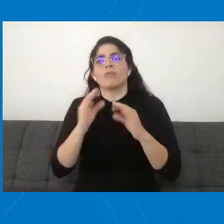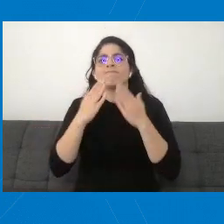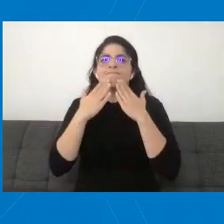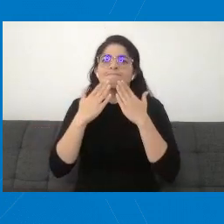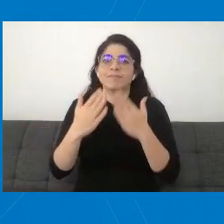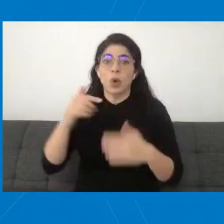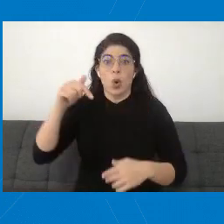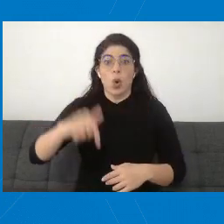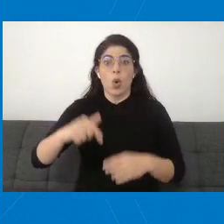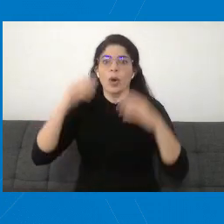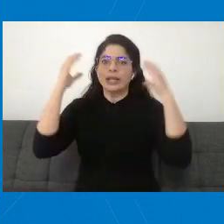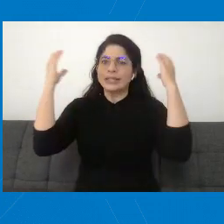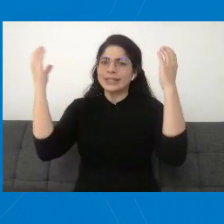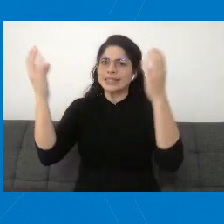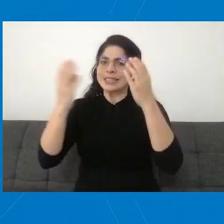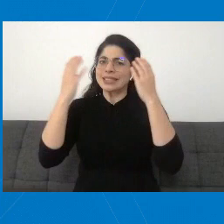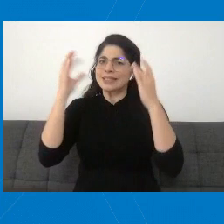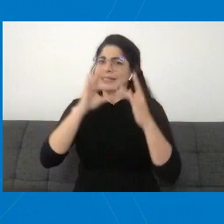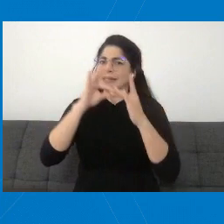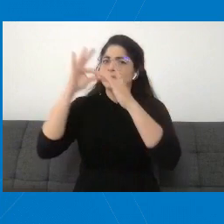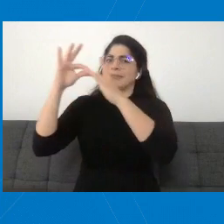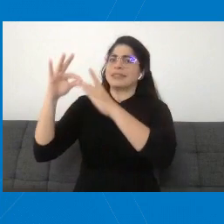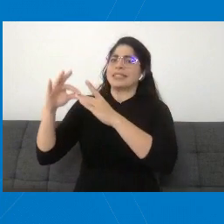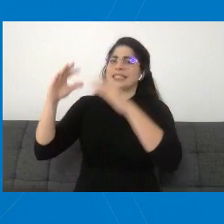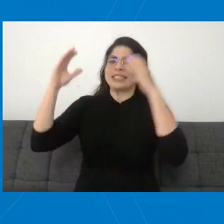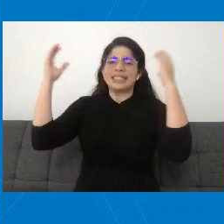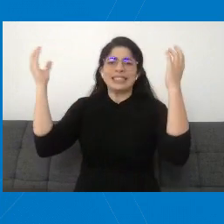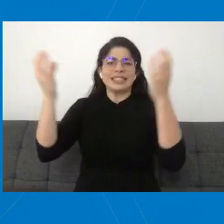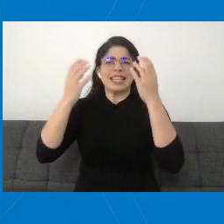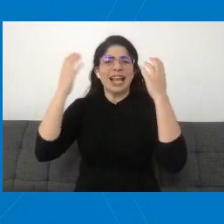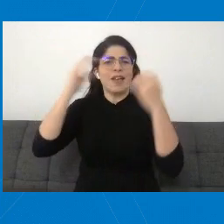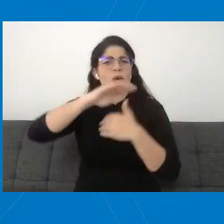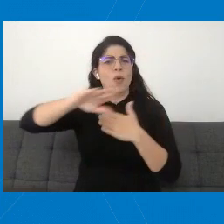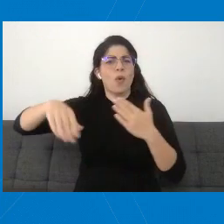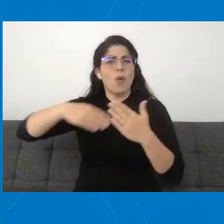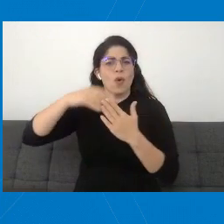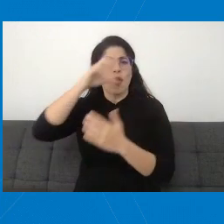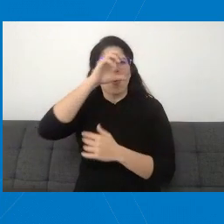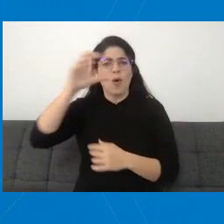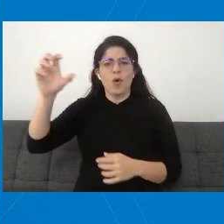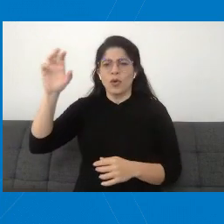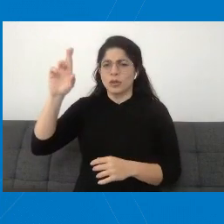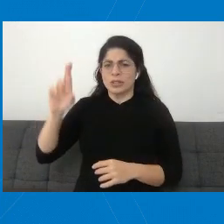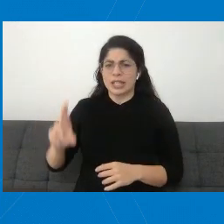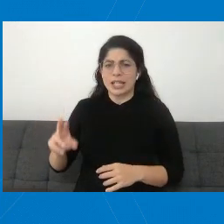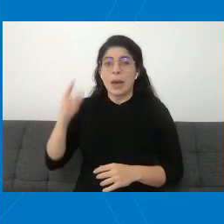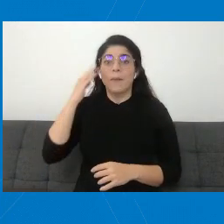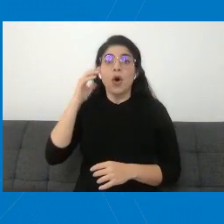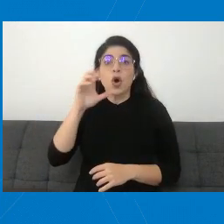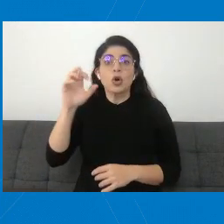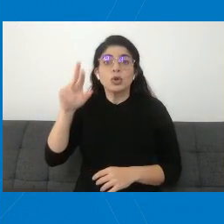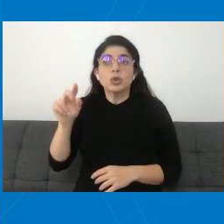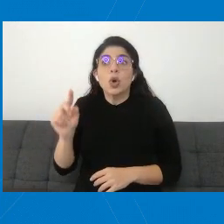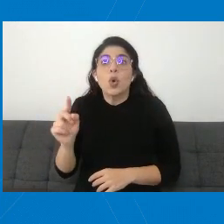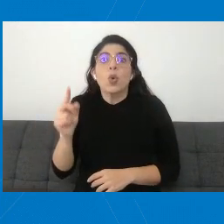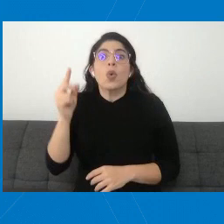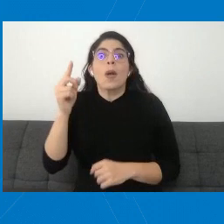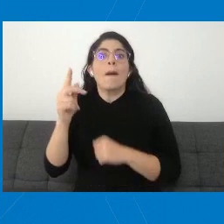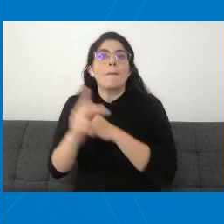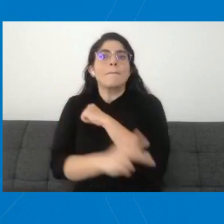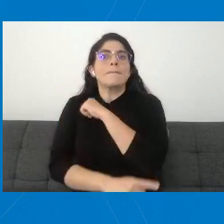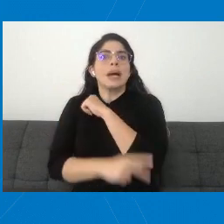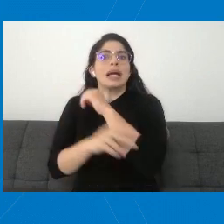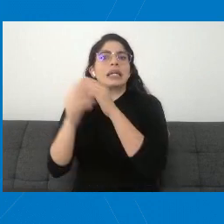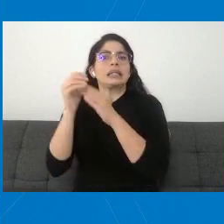celebración especial. Esto es una celebración para Costa Rica, que está haciendo uno de los países pioneros en el